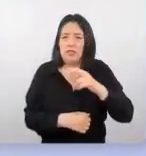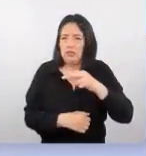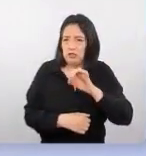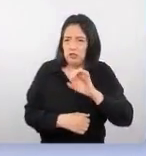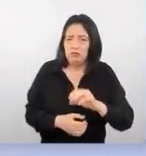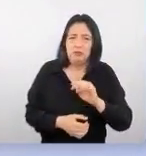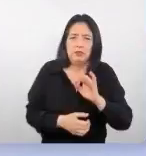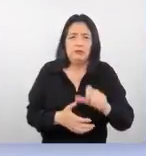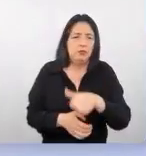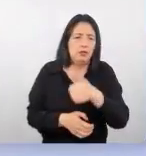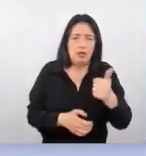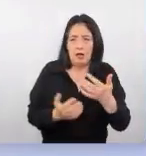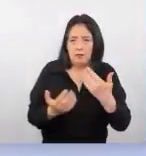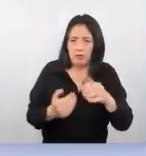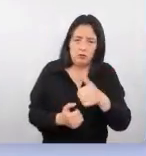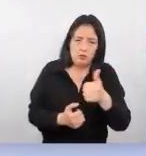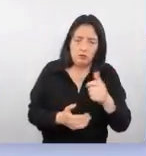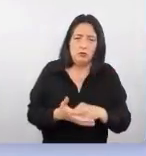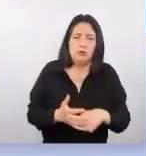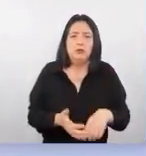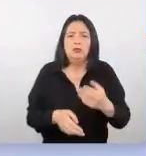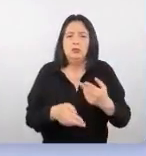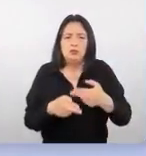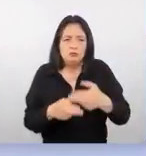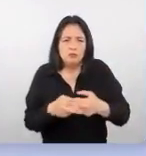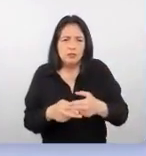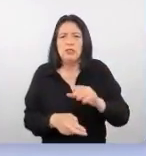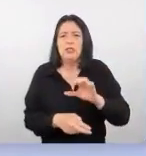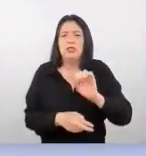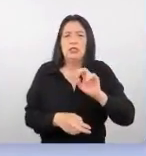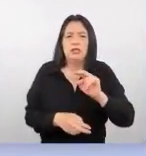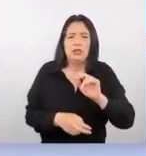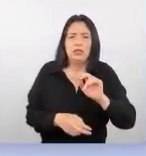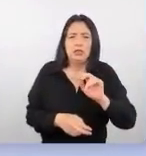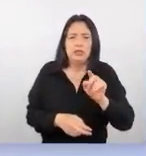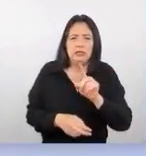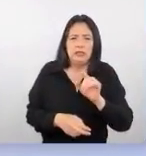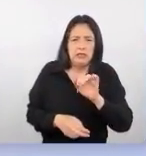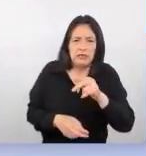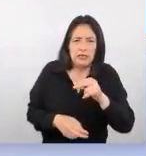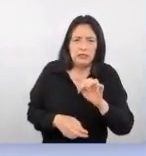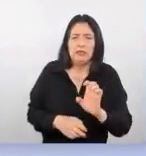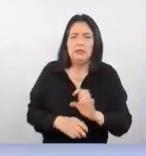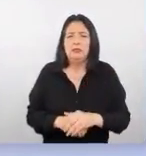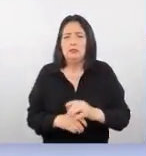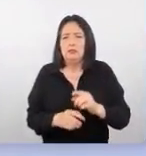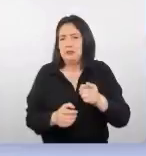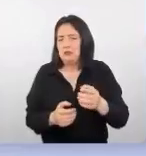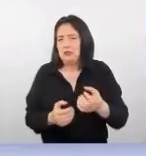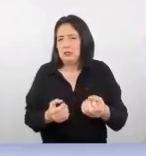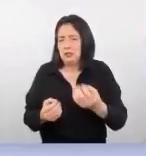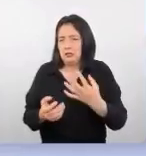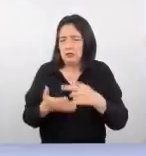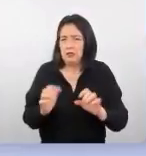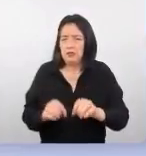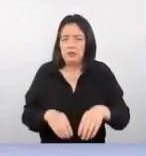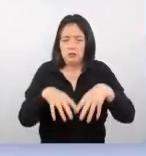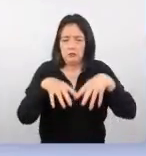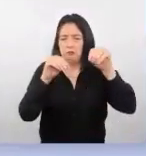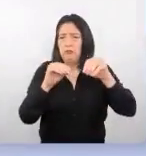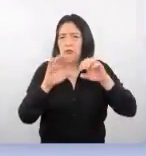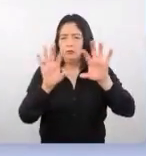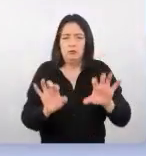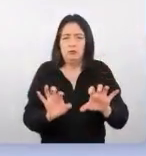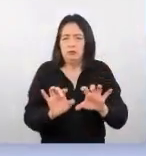otro dialecto, el shangailés. Entonces, aquí, decir, coloca tu página web en chino es